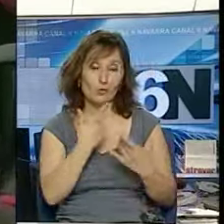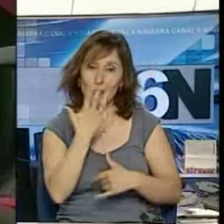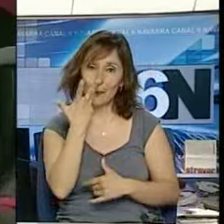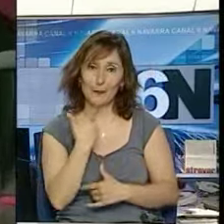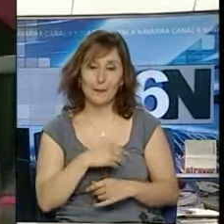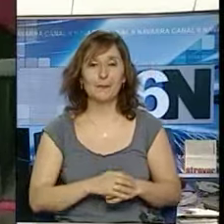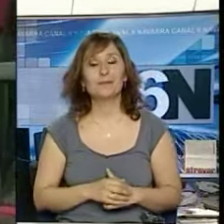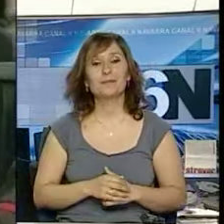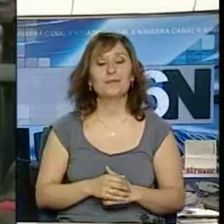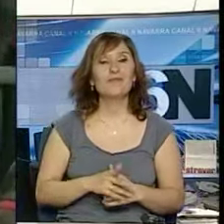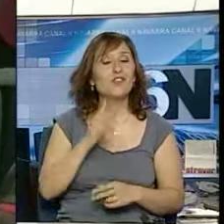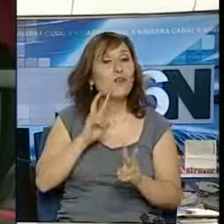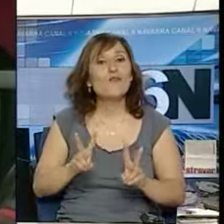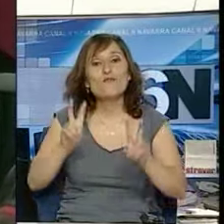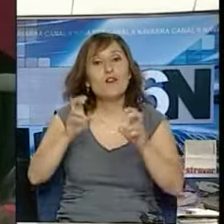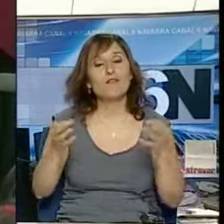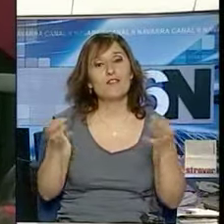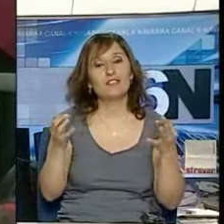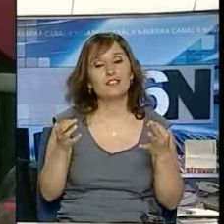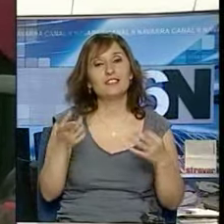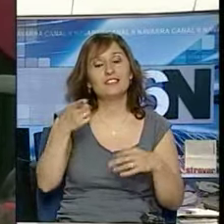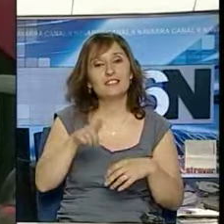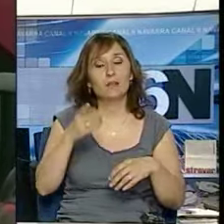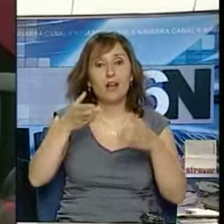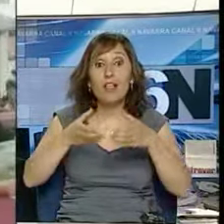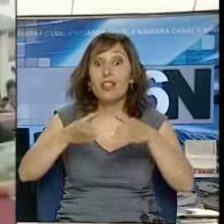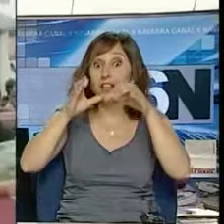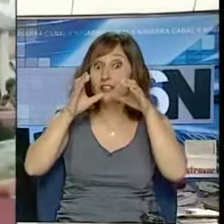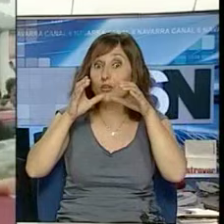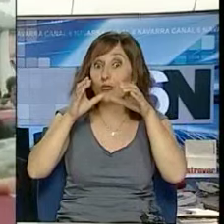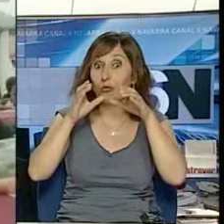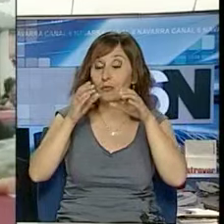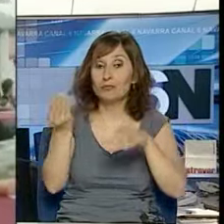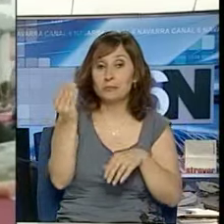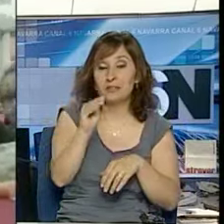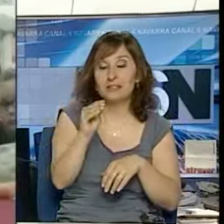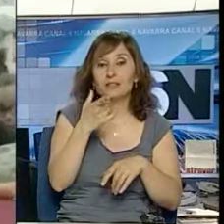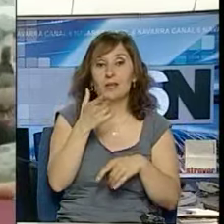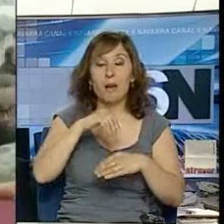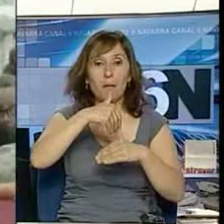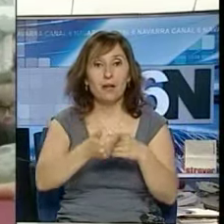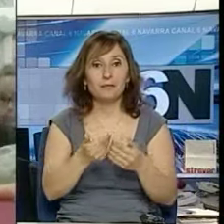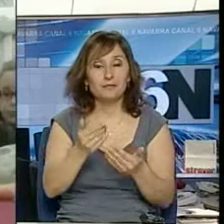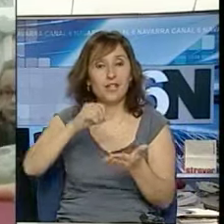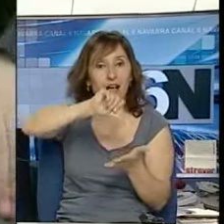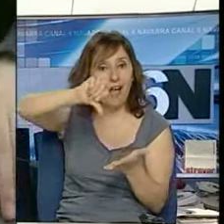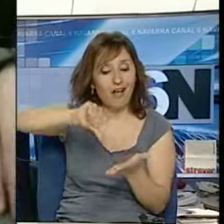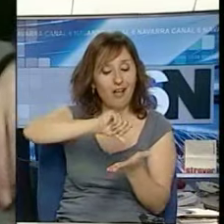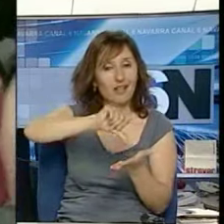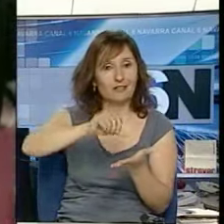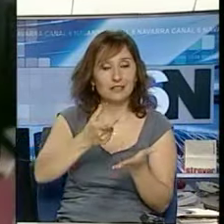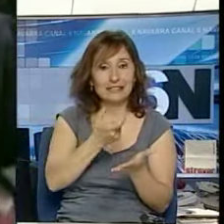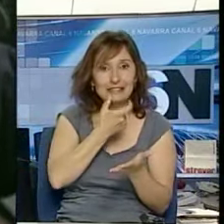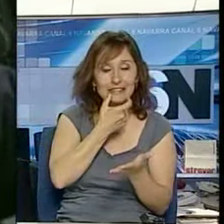muy rico. Como novedad este año se han introducido los desayunos. Una tostada de pan rociada con un chorrito de aceite para